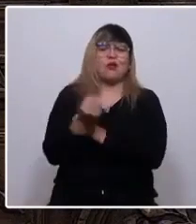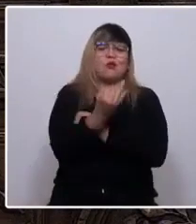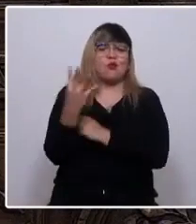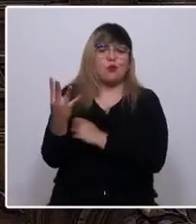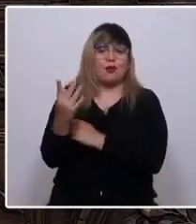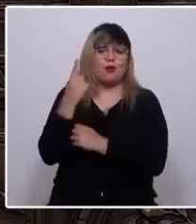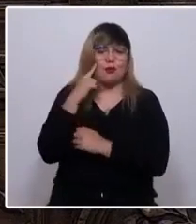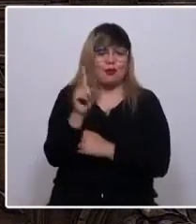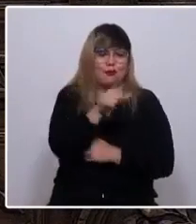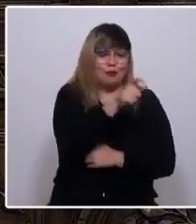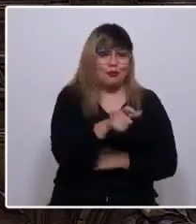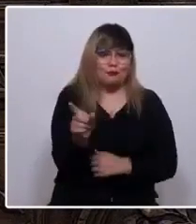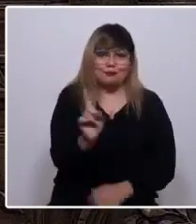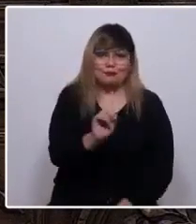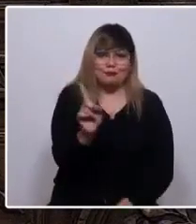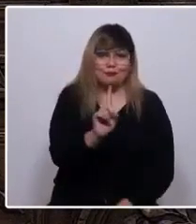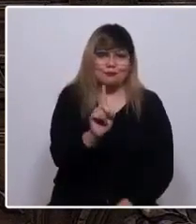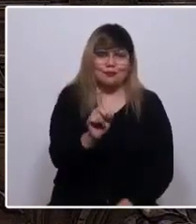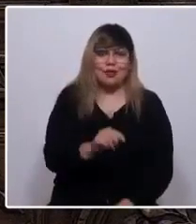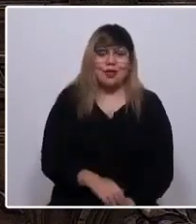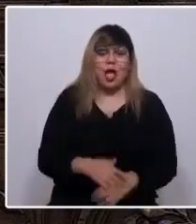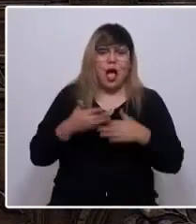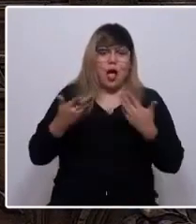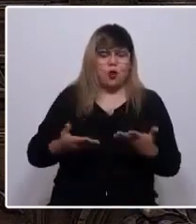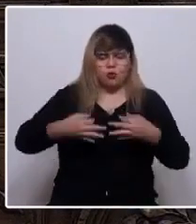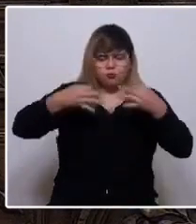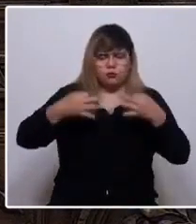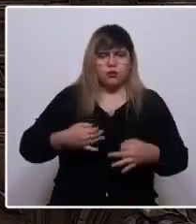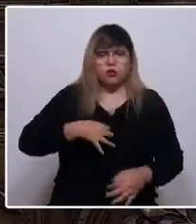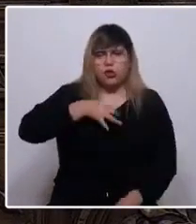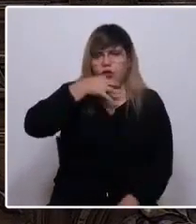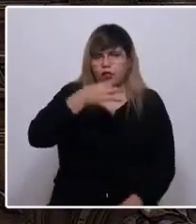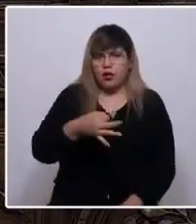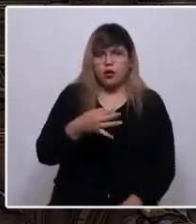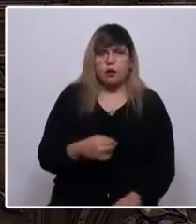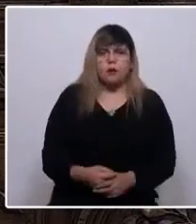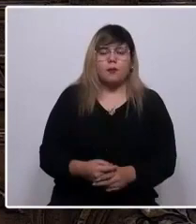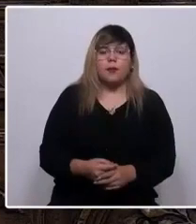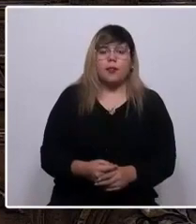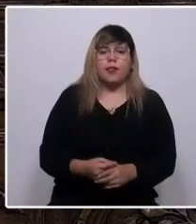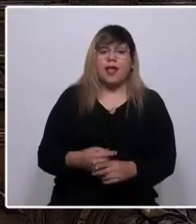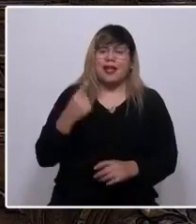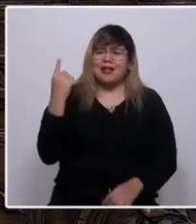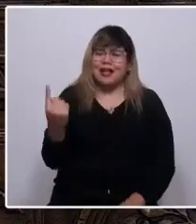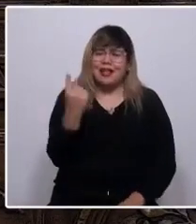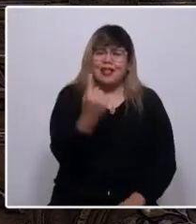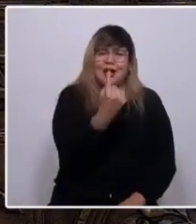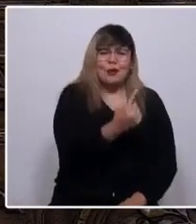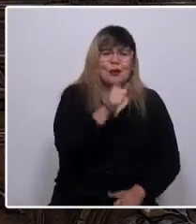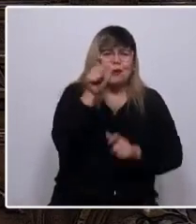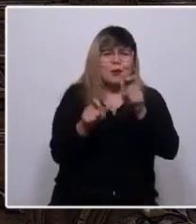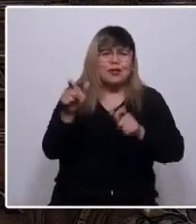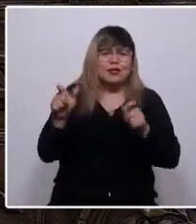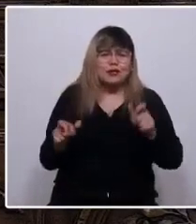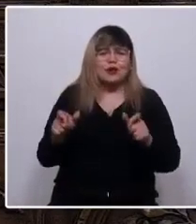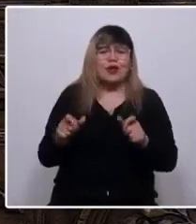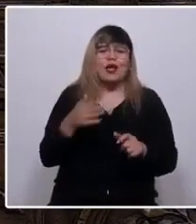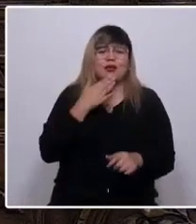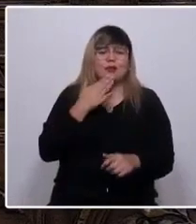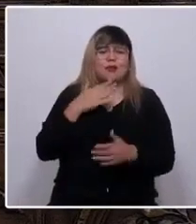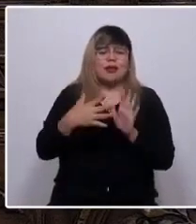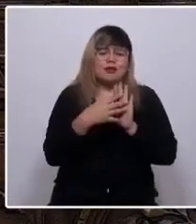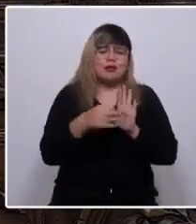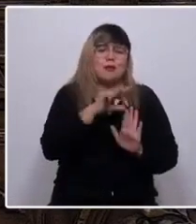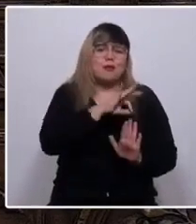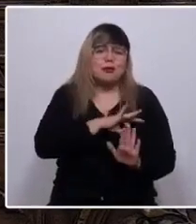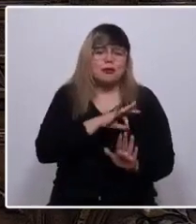no personas. Hoy, con convicción, les decimos que detrás de cada uno de esos rostros y de ejemplos mencionados, hay